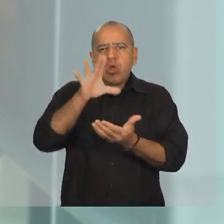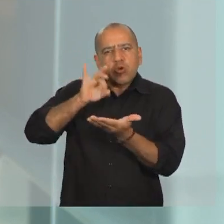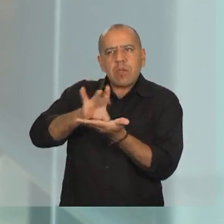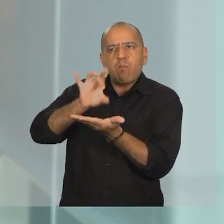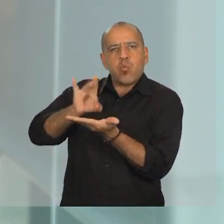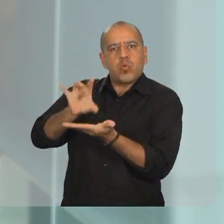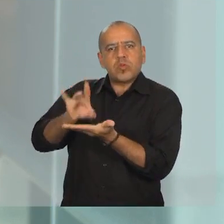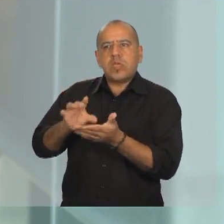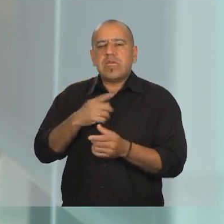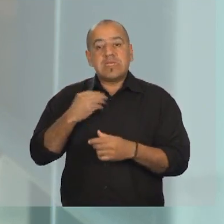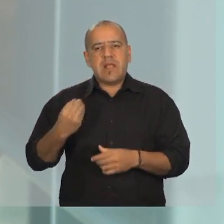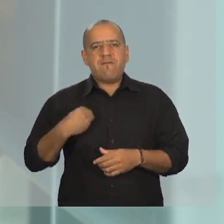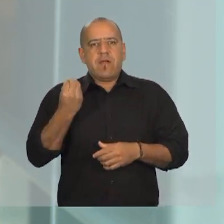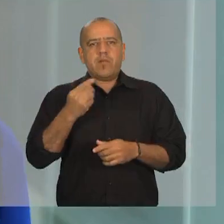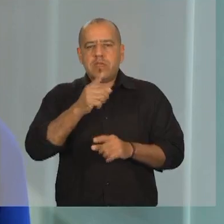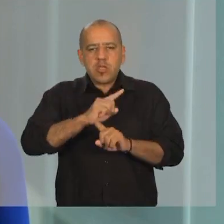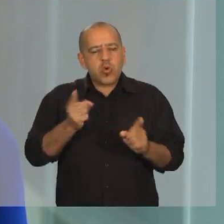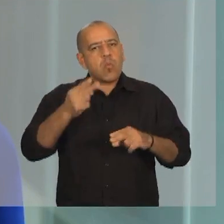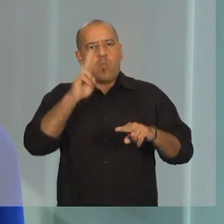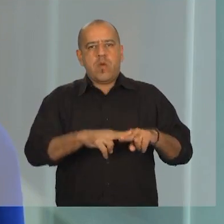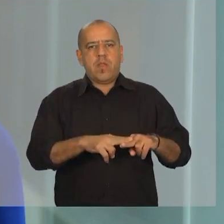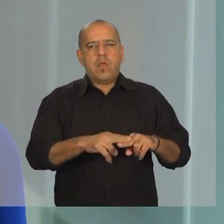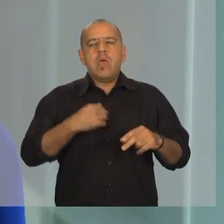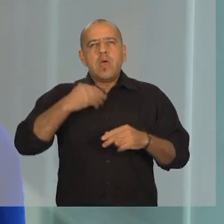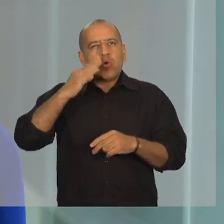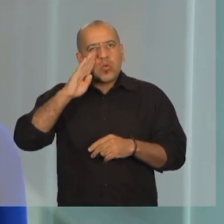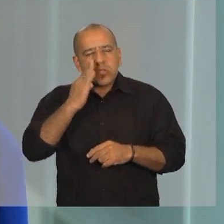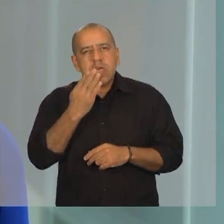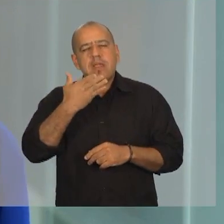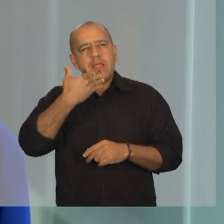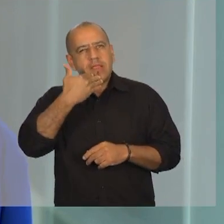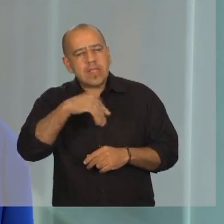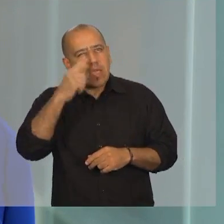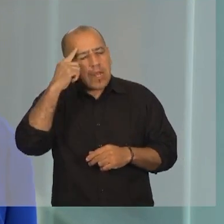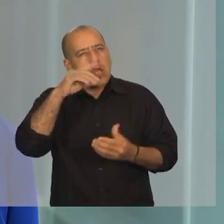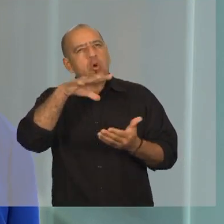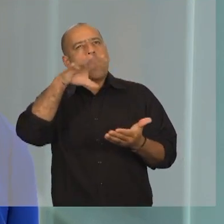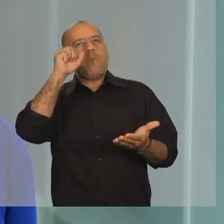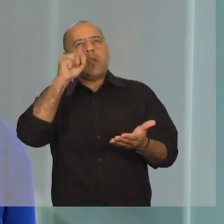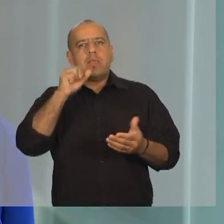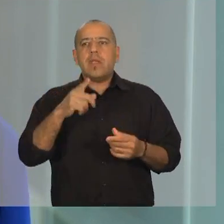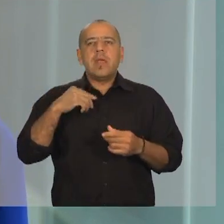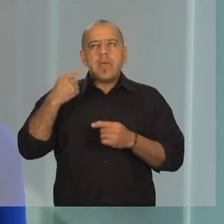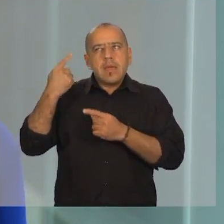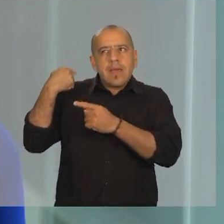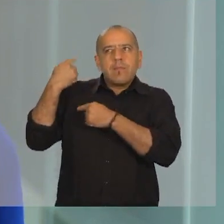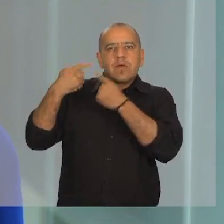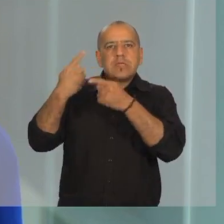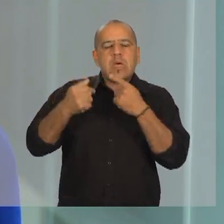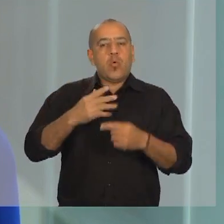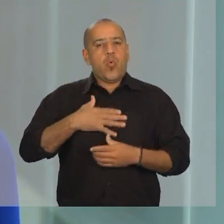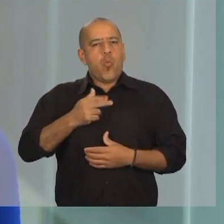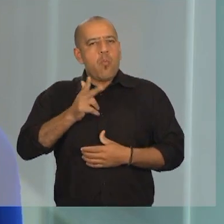manera salvó a la mayoría de la muerte. Conocer, aprender y asimilar el pasado humano adquiere un